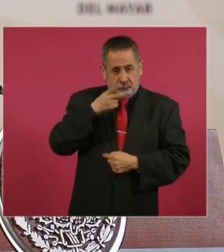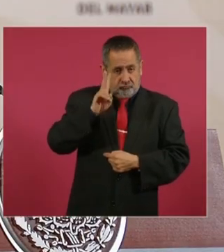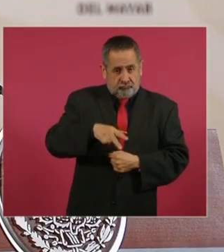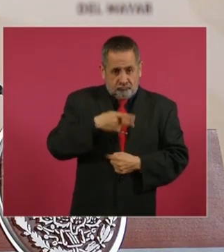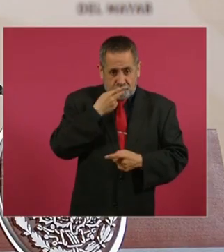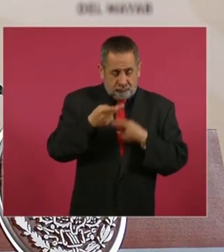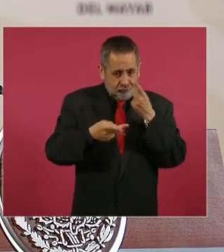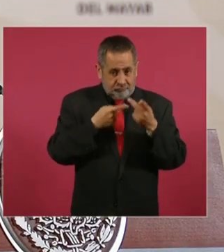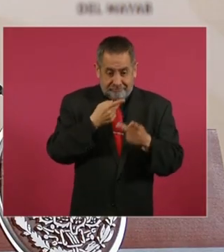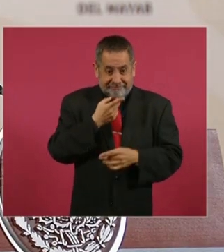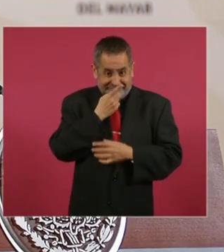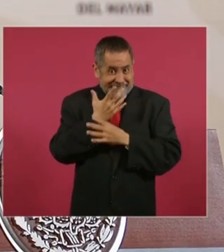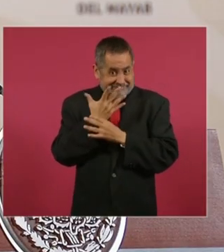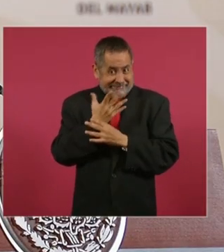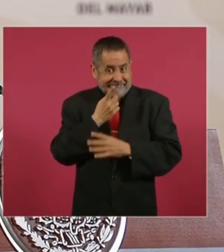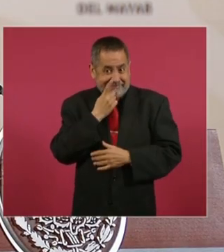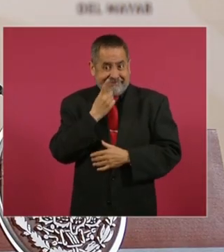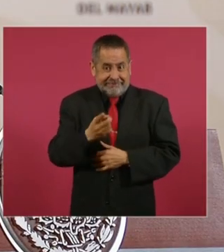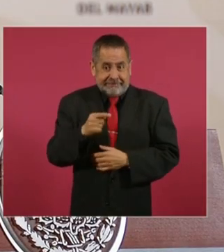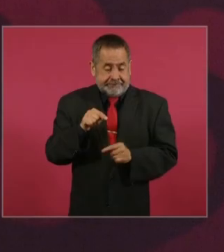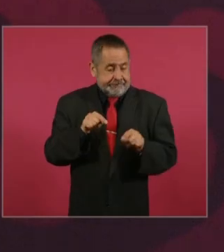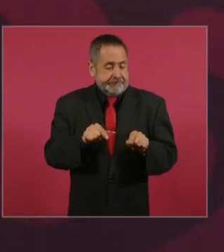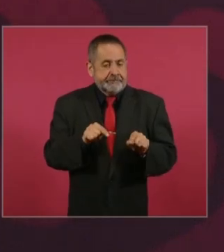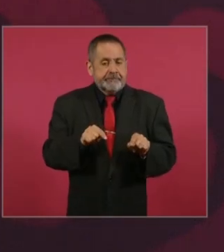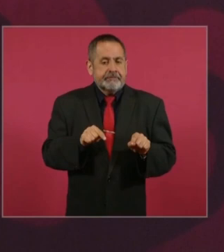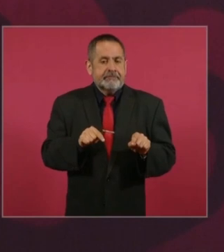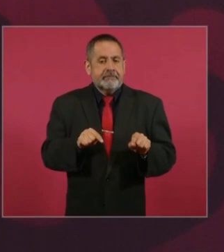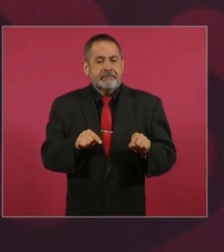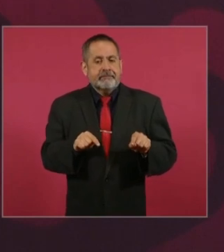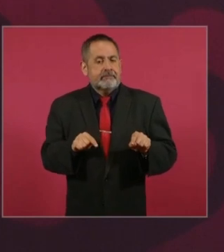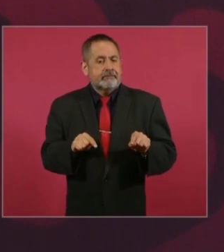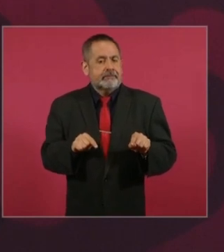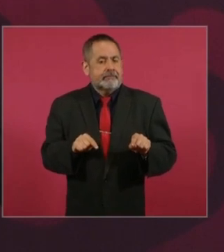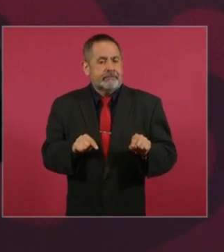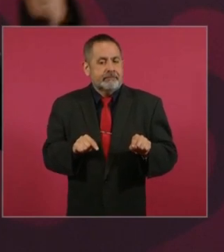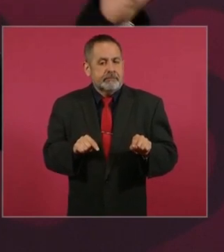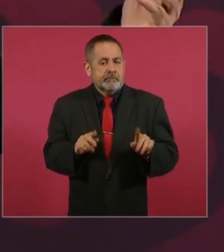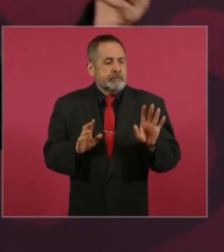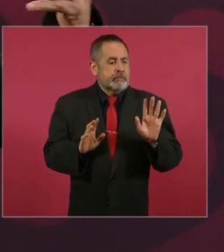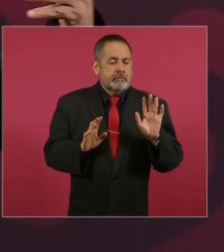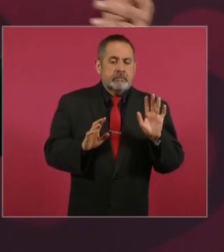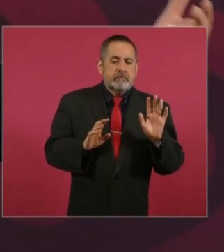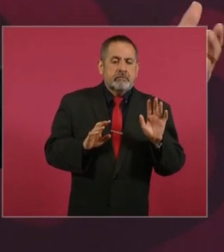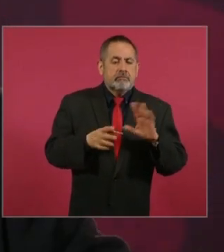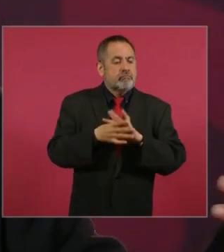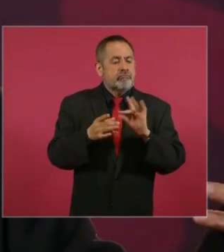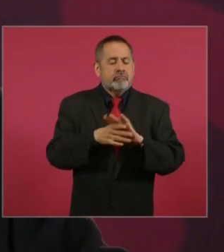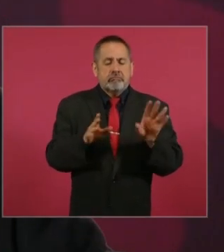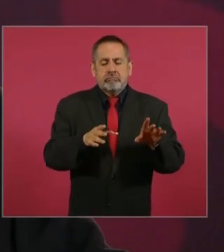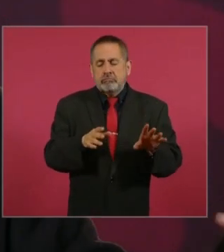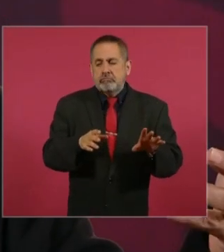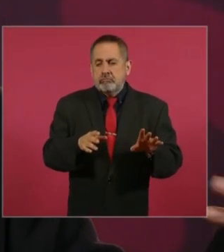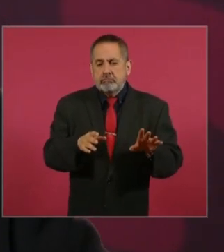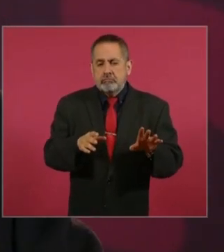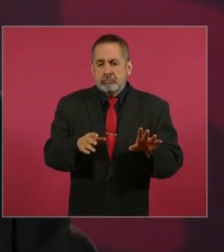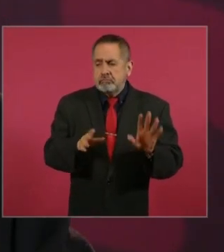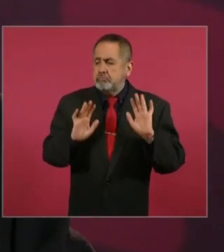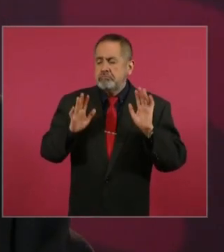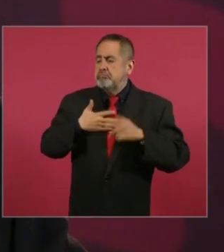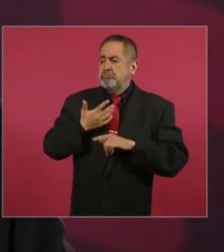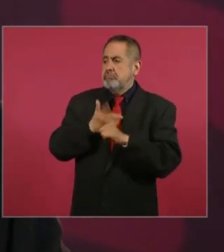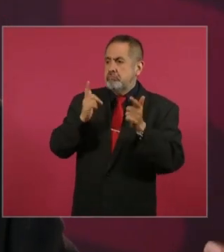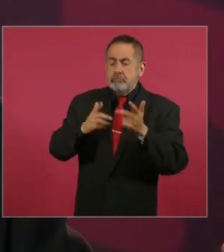Murillo Karan se mantenía en